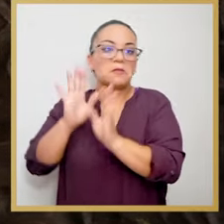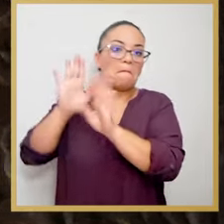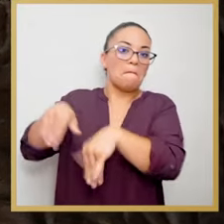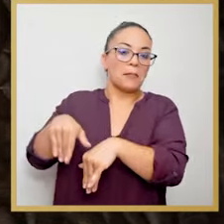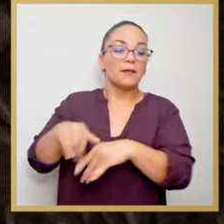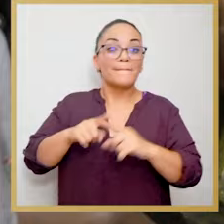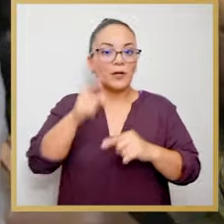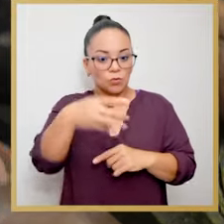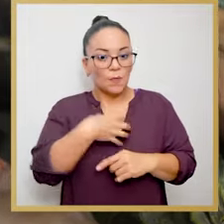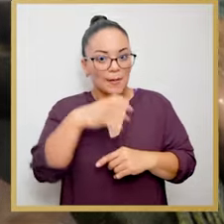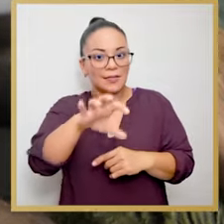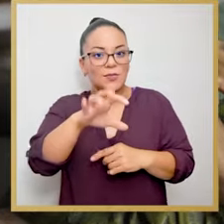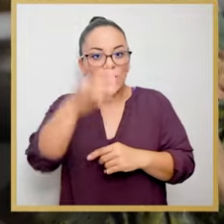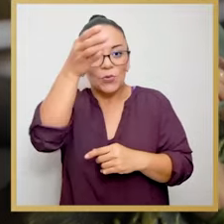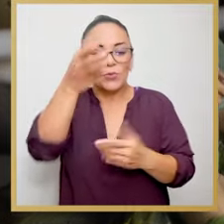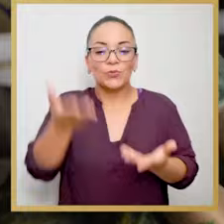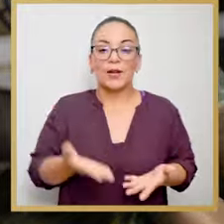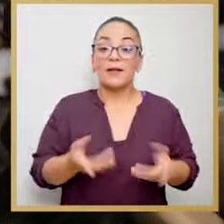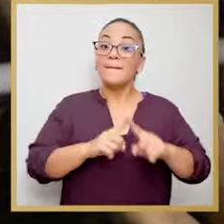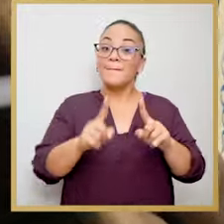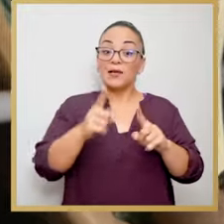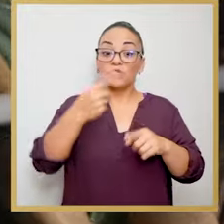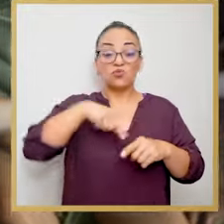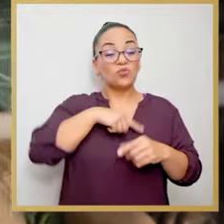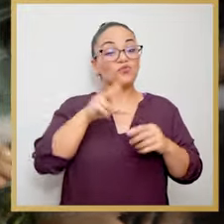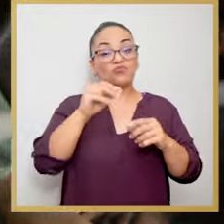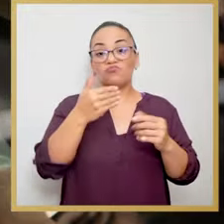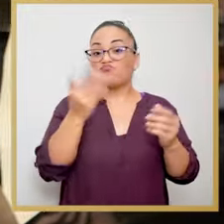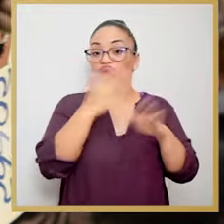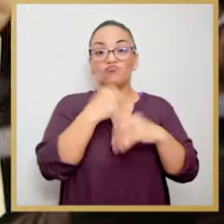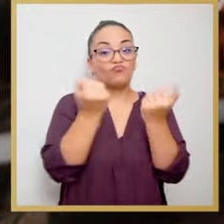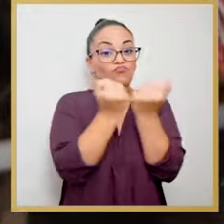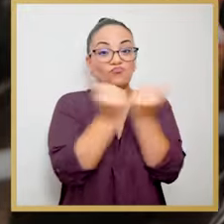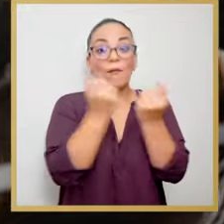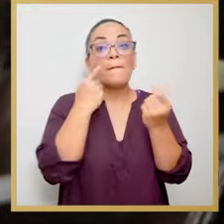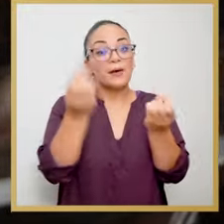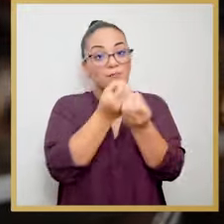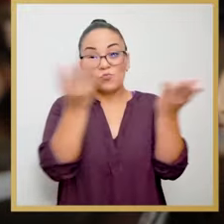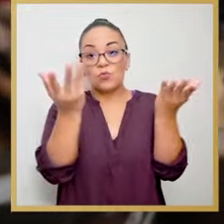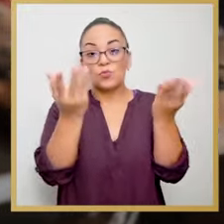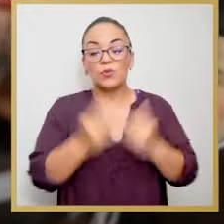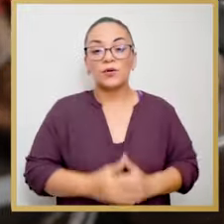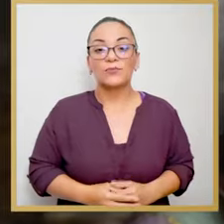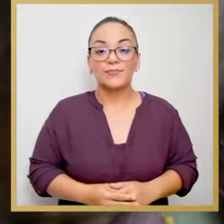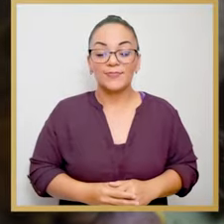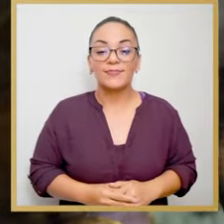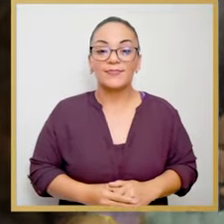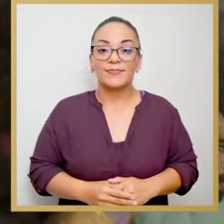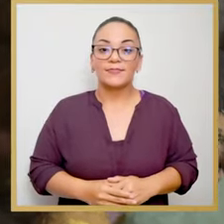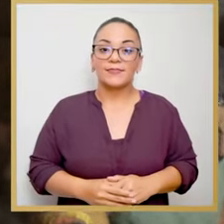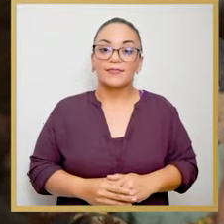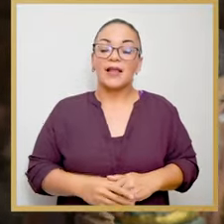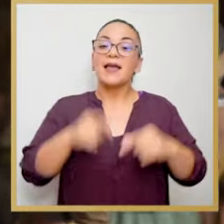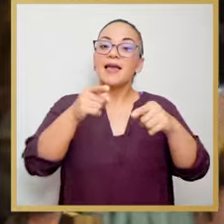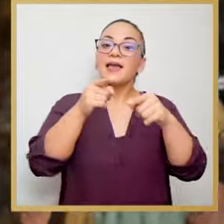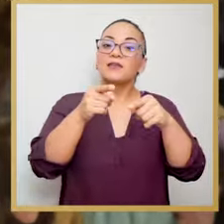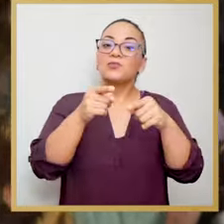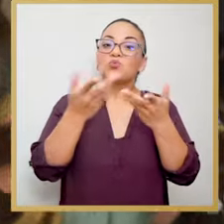material. No tenemos espacio actualmente. Y además, poner esta